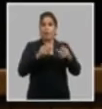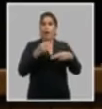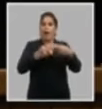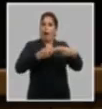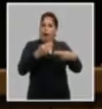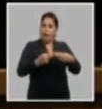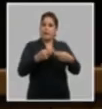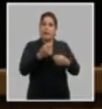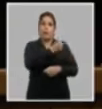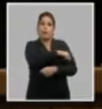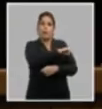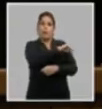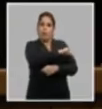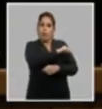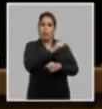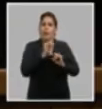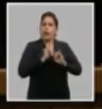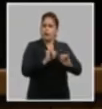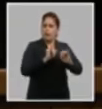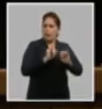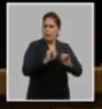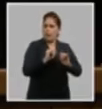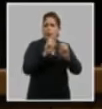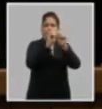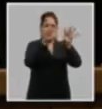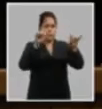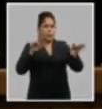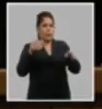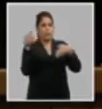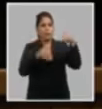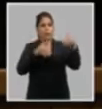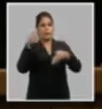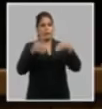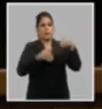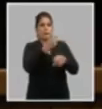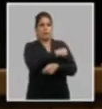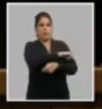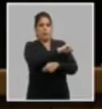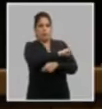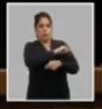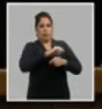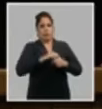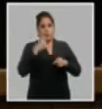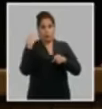acceso de la ciudadanía la información pública y la participación popular